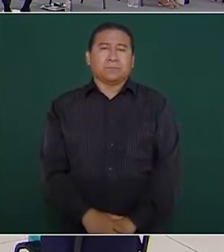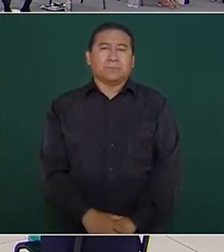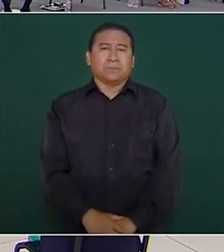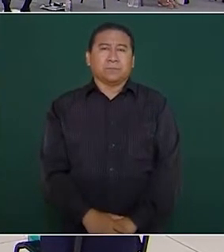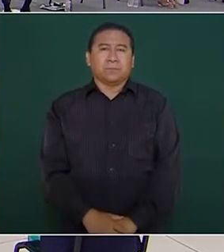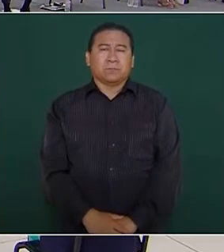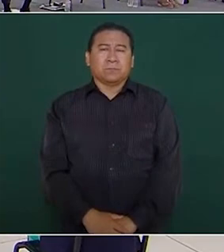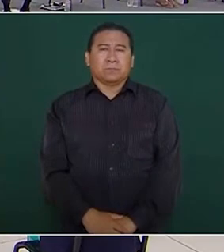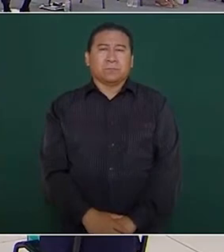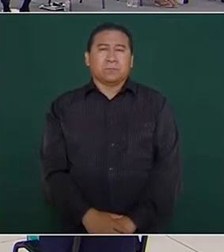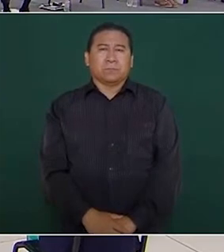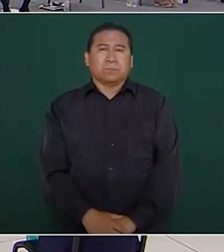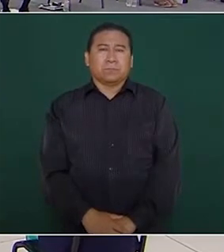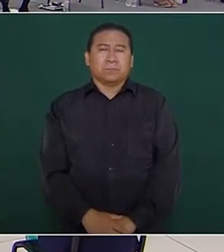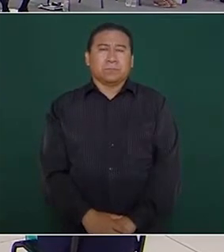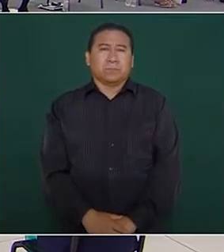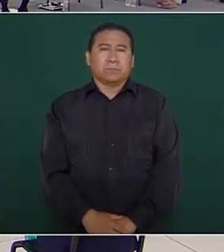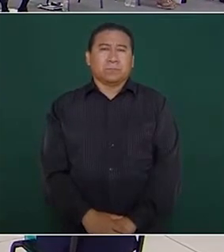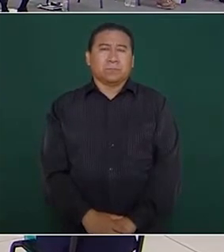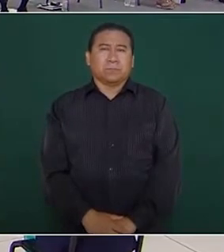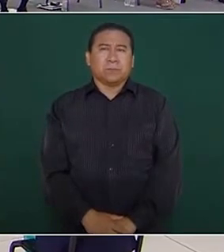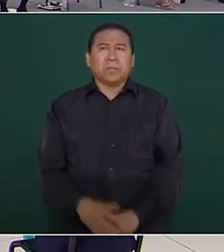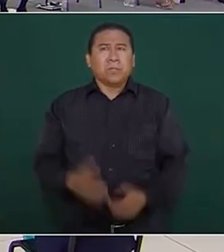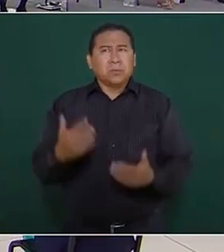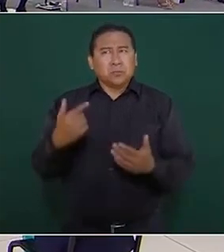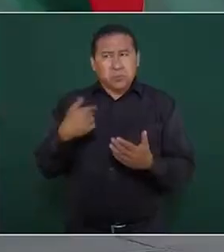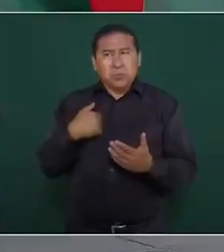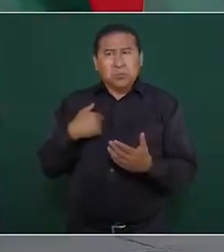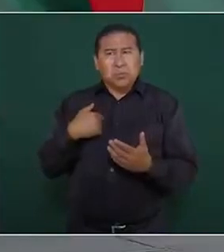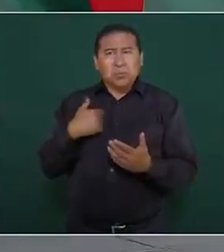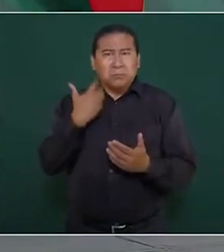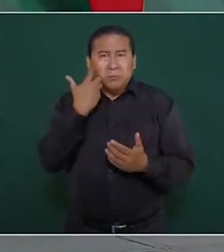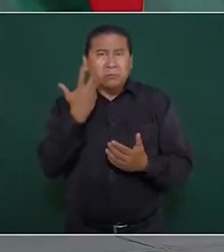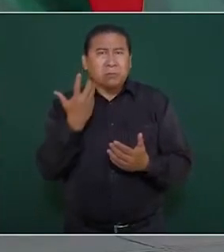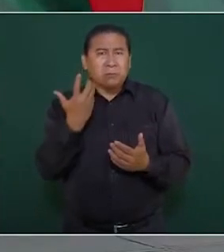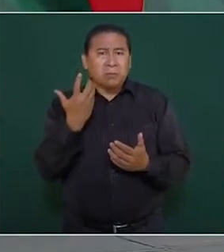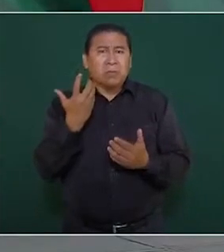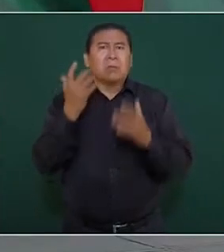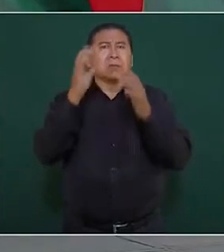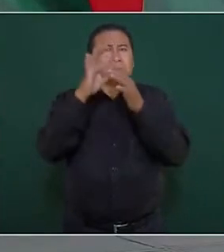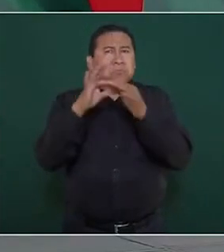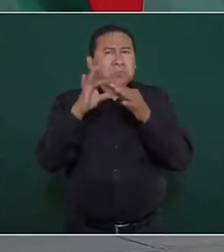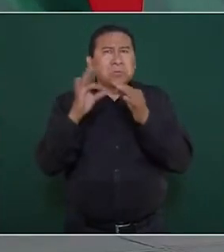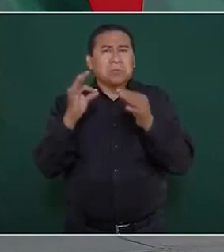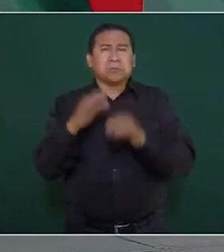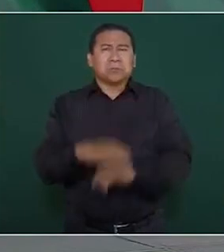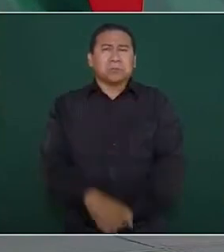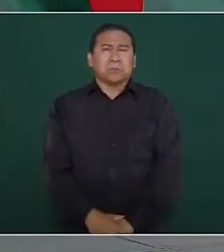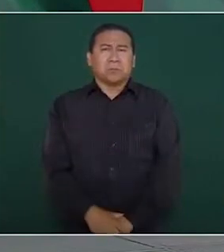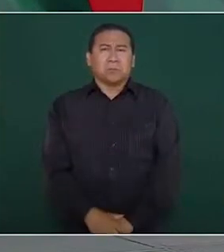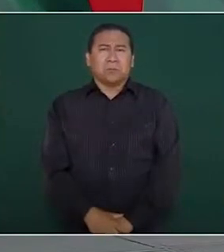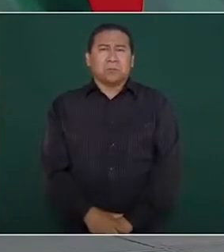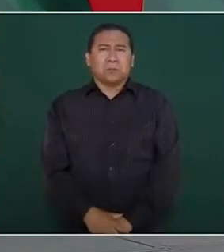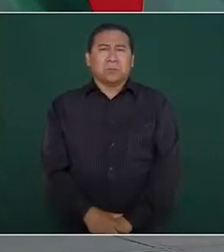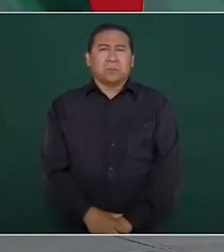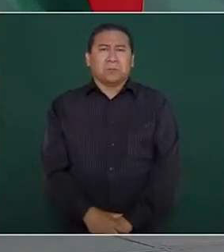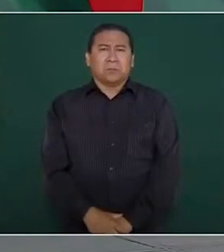Yo también ando buscando la explicación. Desde luego,